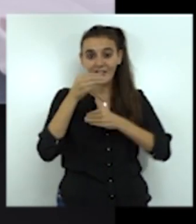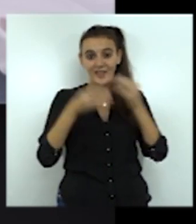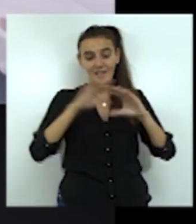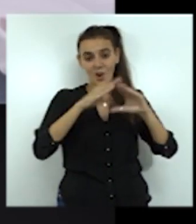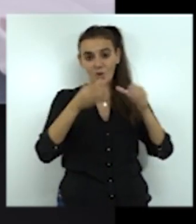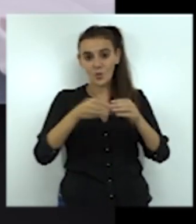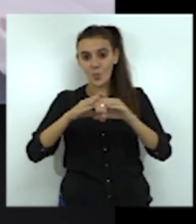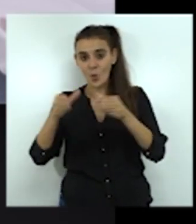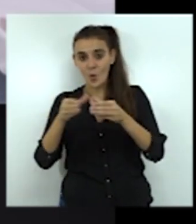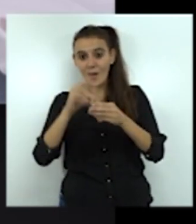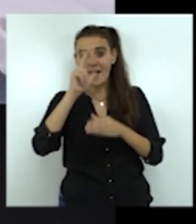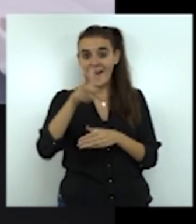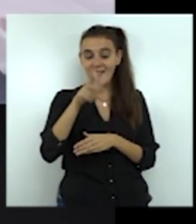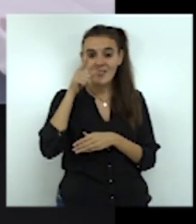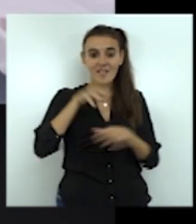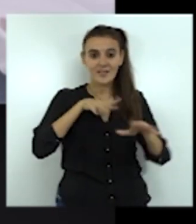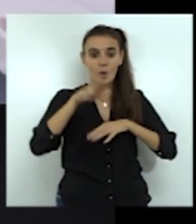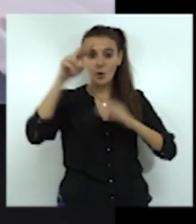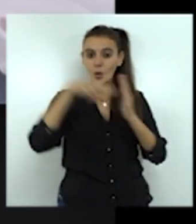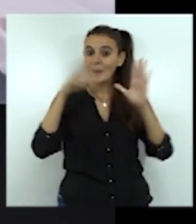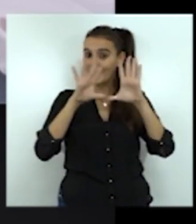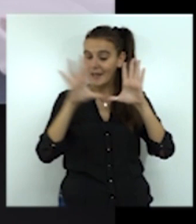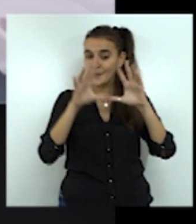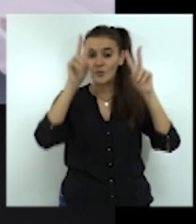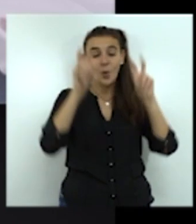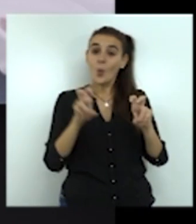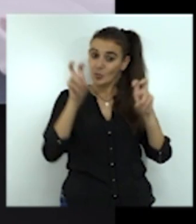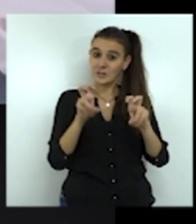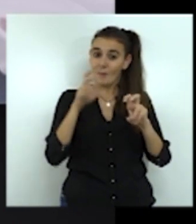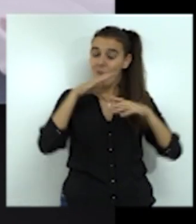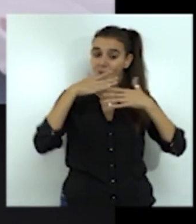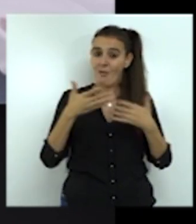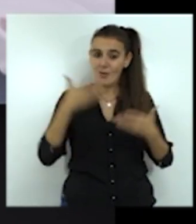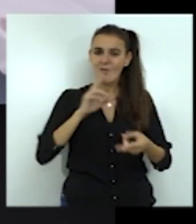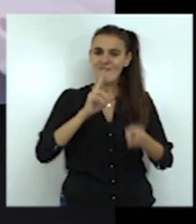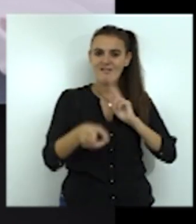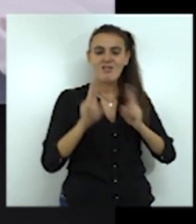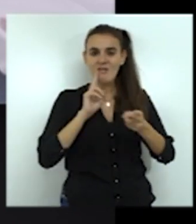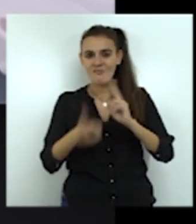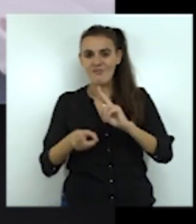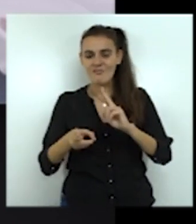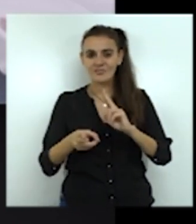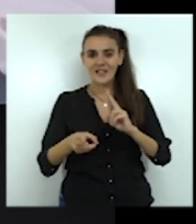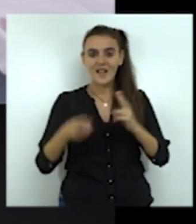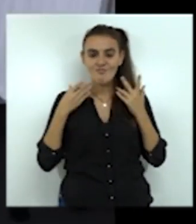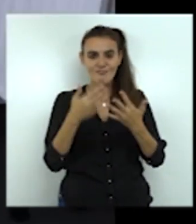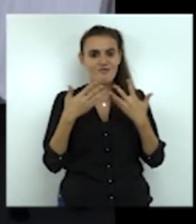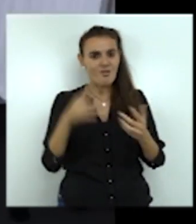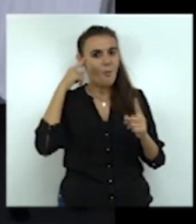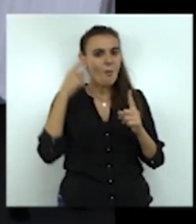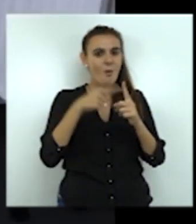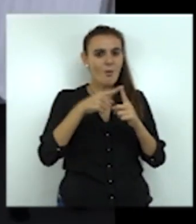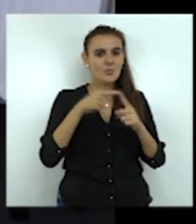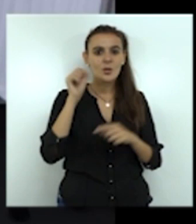raíz del terremoto de 2010. Se trata de un caso paradigmático de respuesta sobredimensionada. Como datos, se desplegaron 12 aviones con